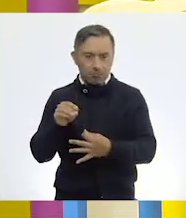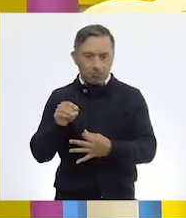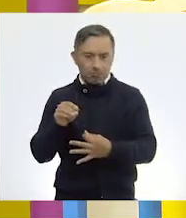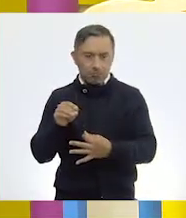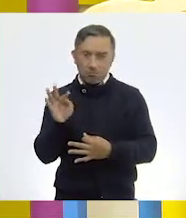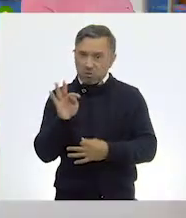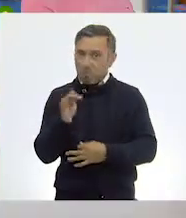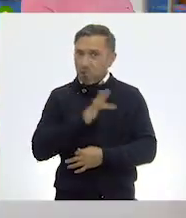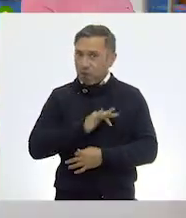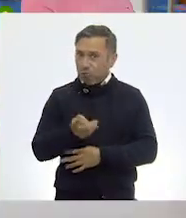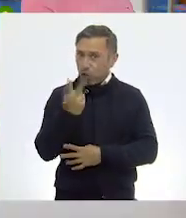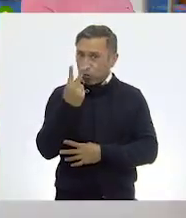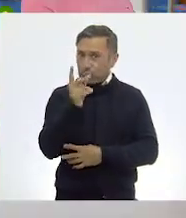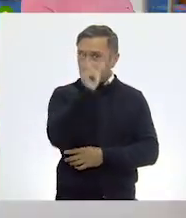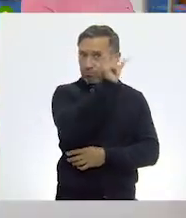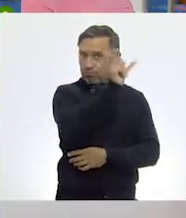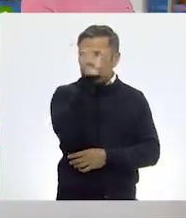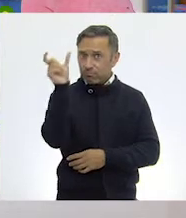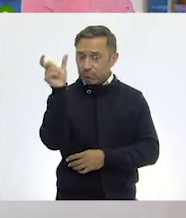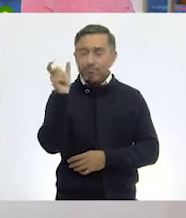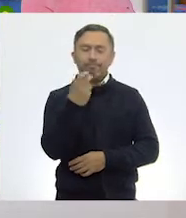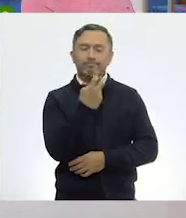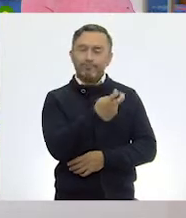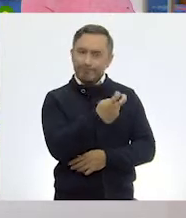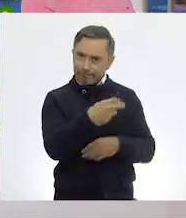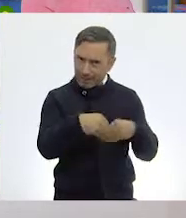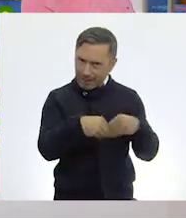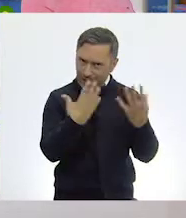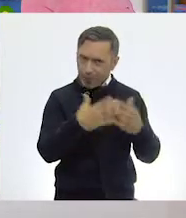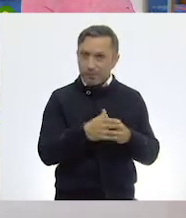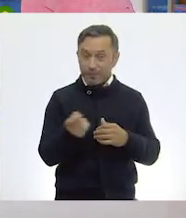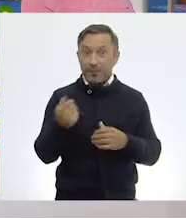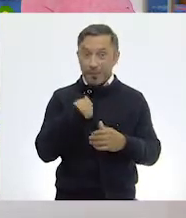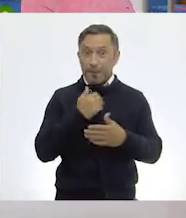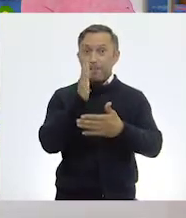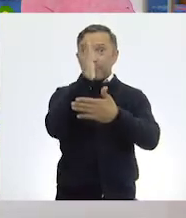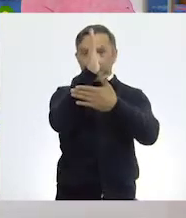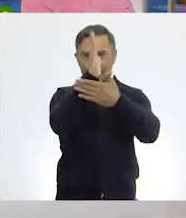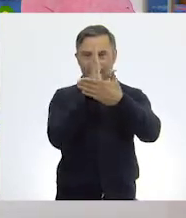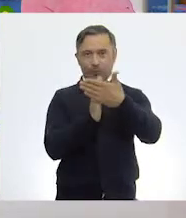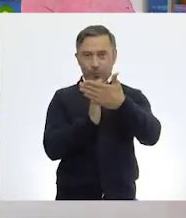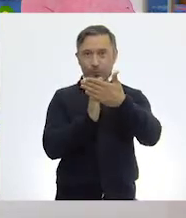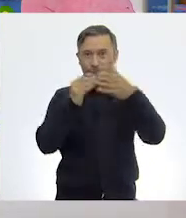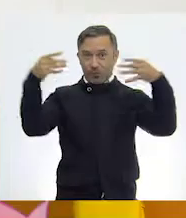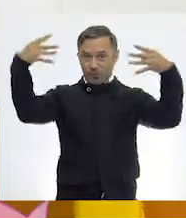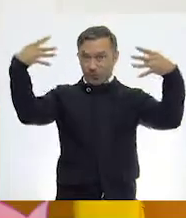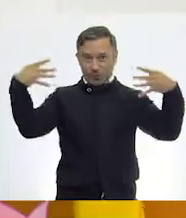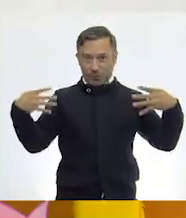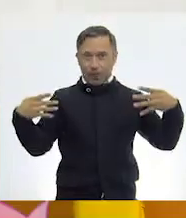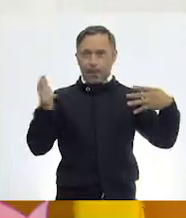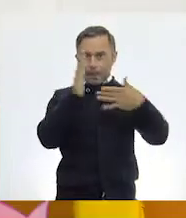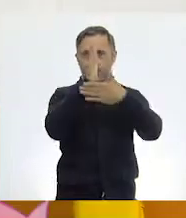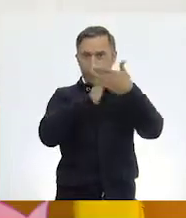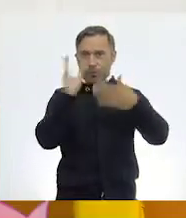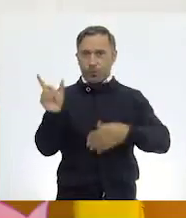Claro, lo voy a pegar en medio, porque los animales domésticos y los animales silvestres